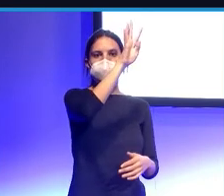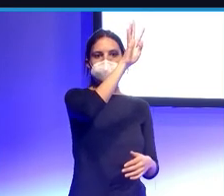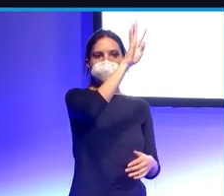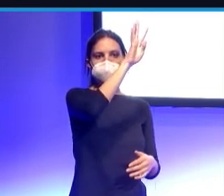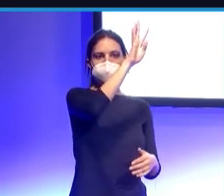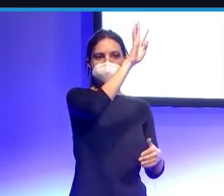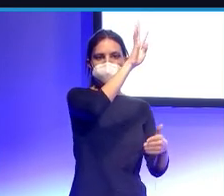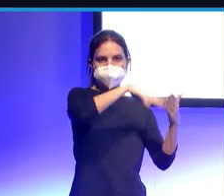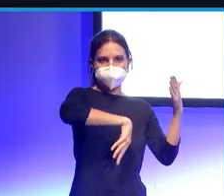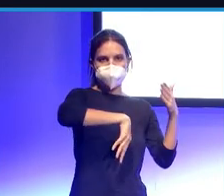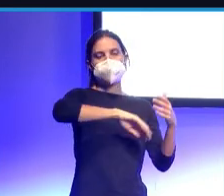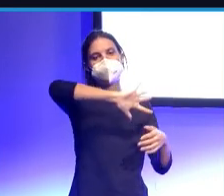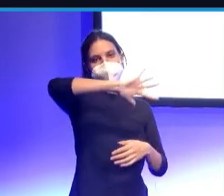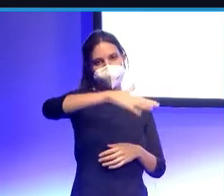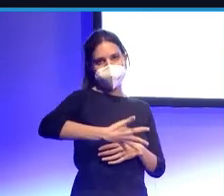quinto, ¿no?